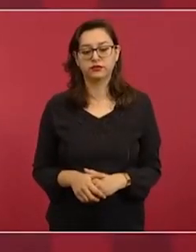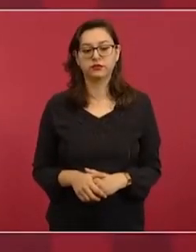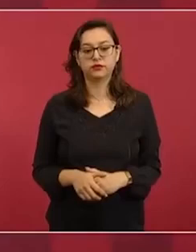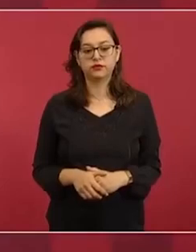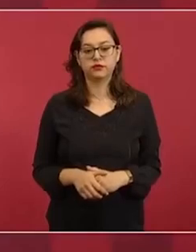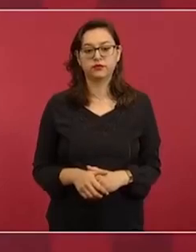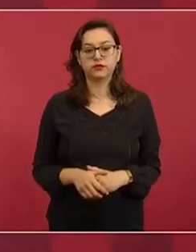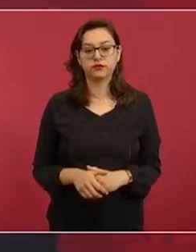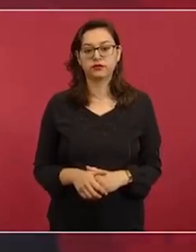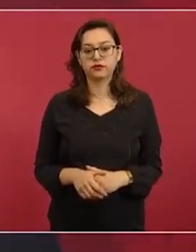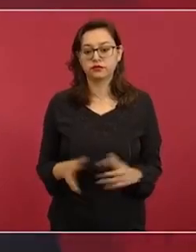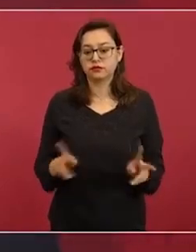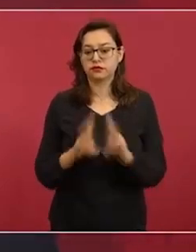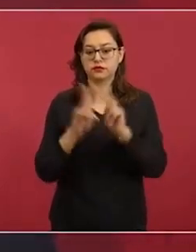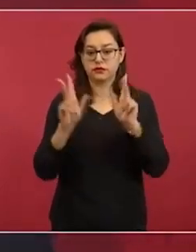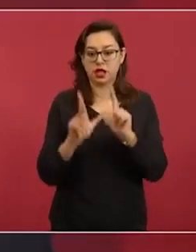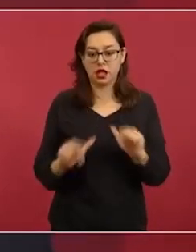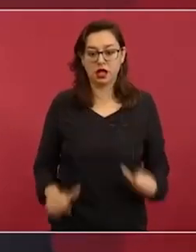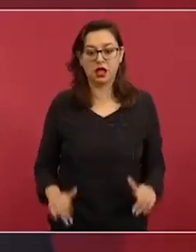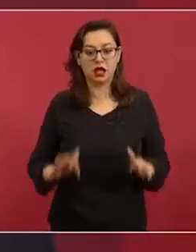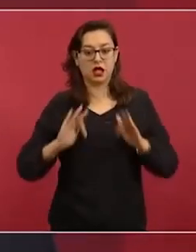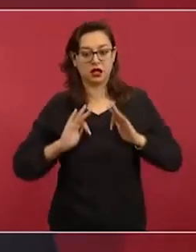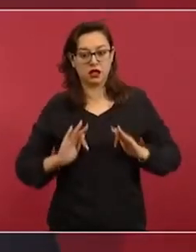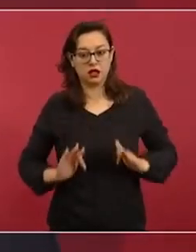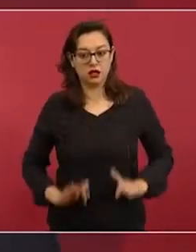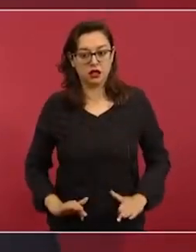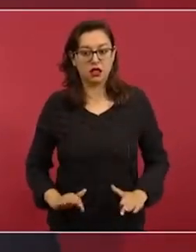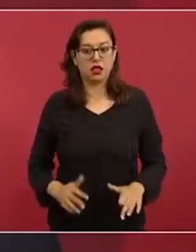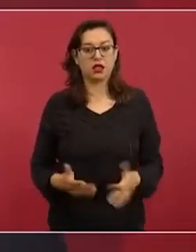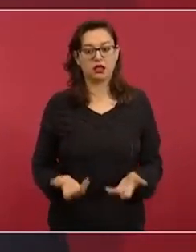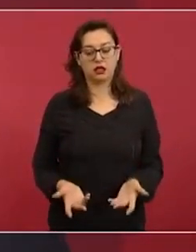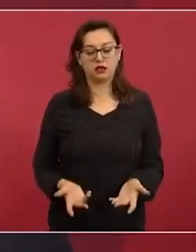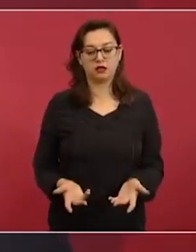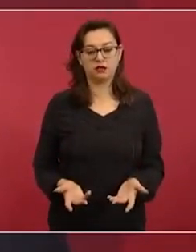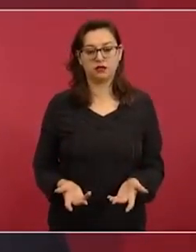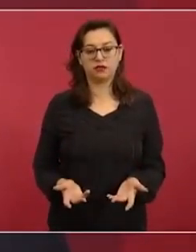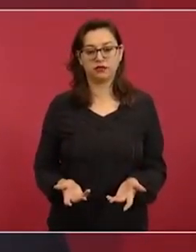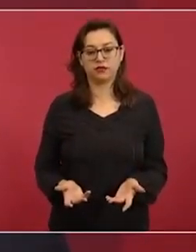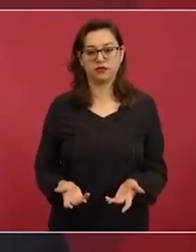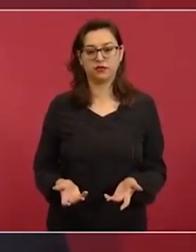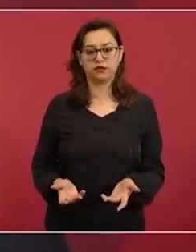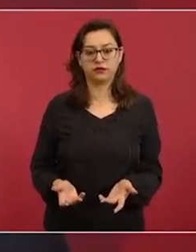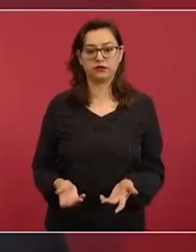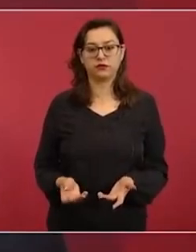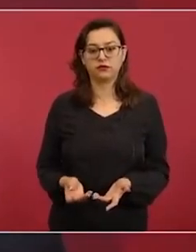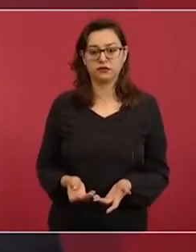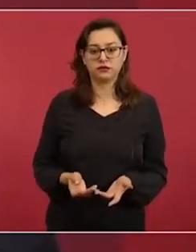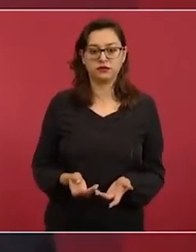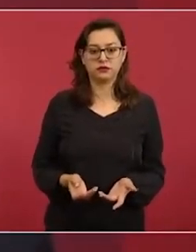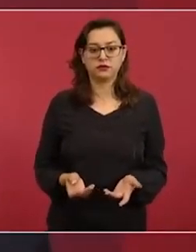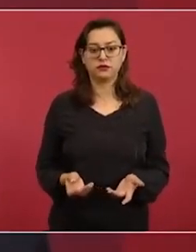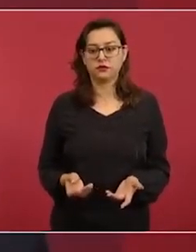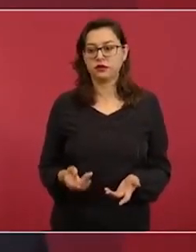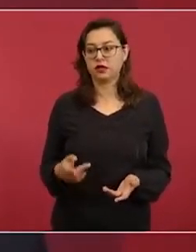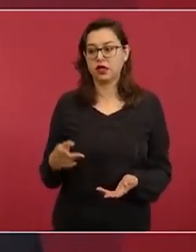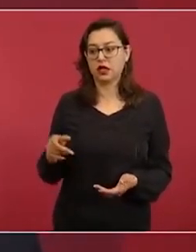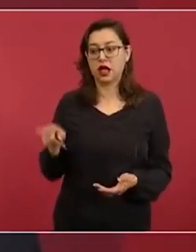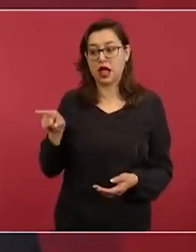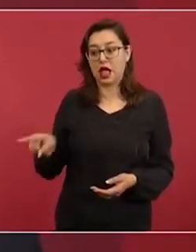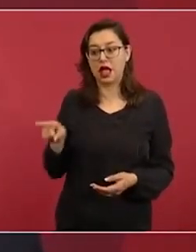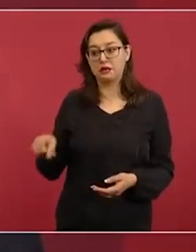con la paz, con la tranquilidad, que no tuviese su agenda,